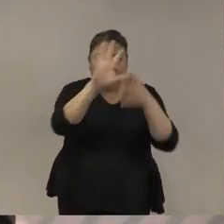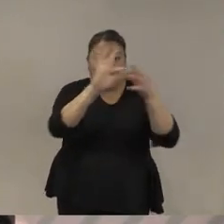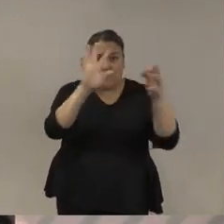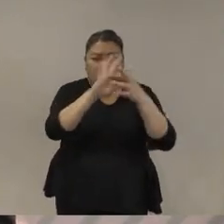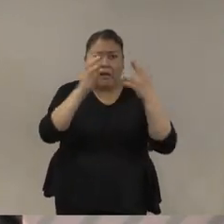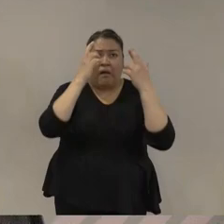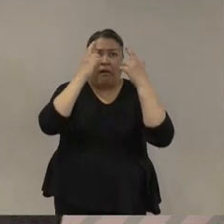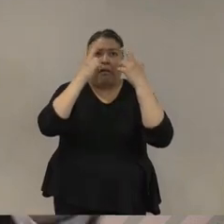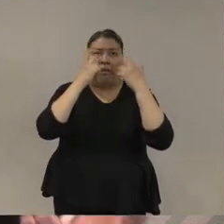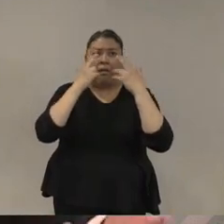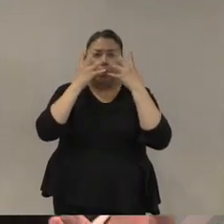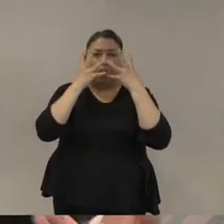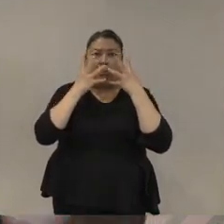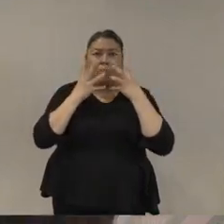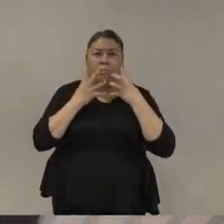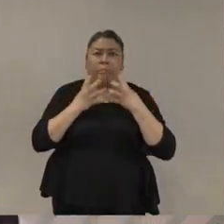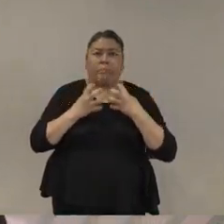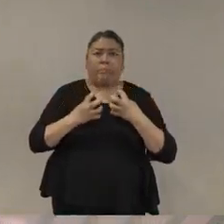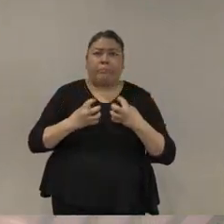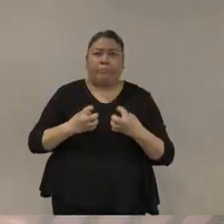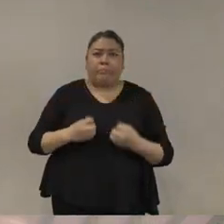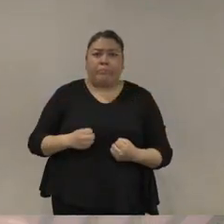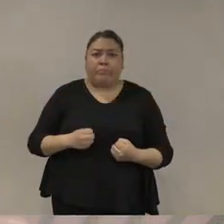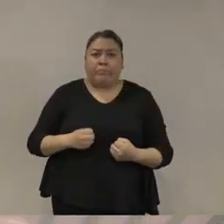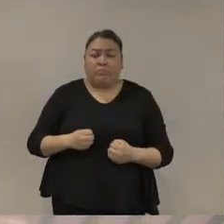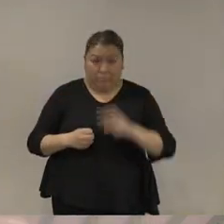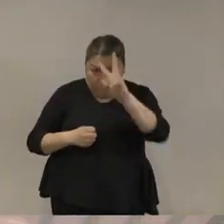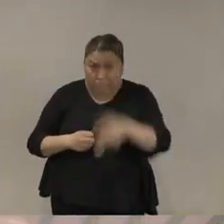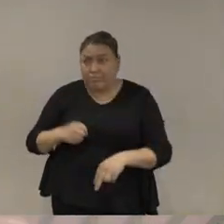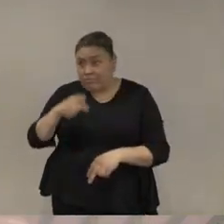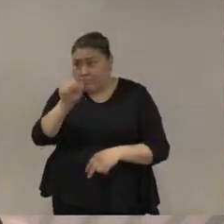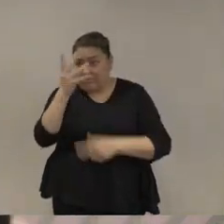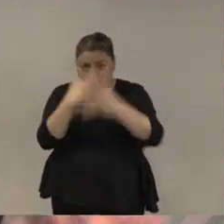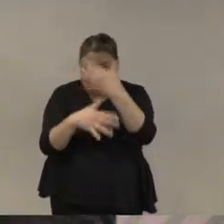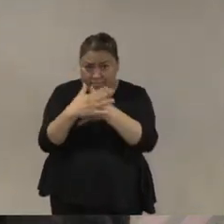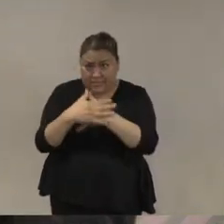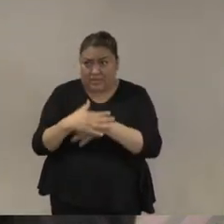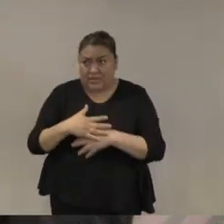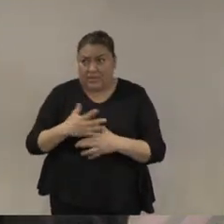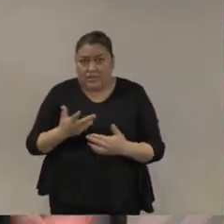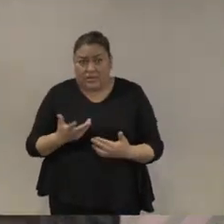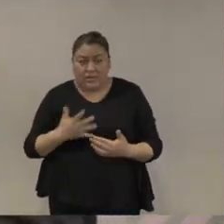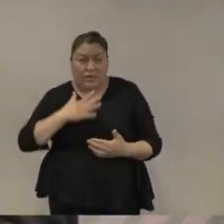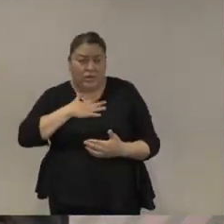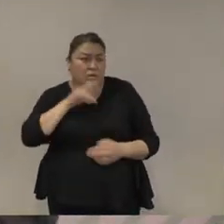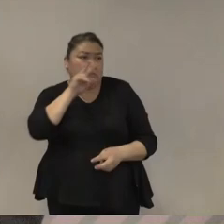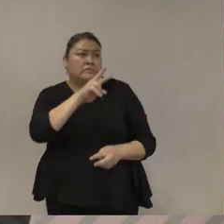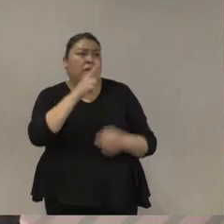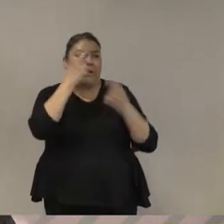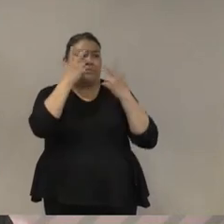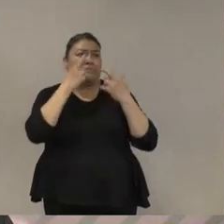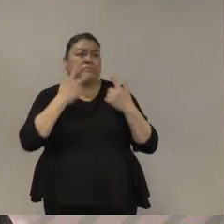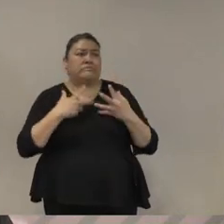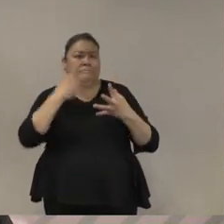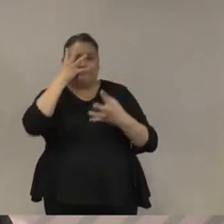y pues para algunos lo es para mí pero no necesariamente lo es para todos y para todas